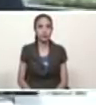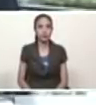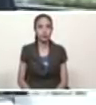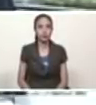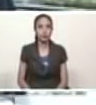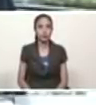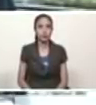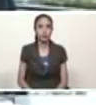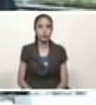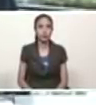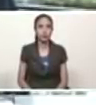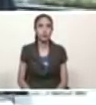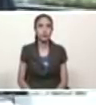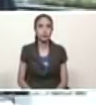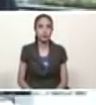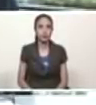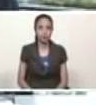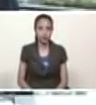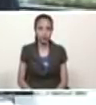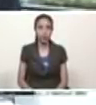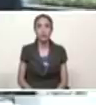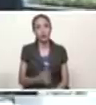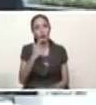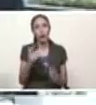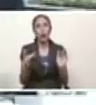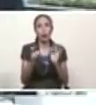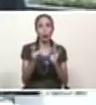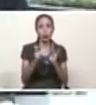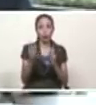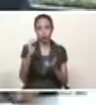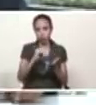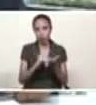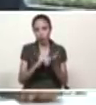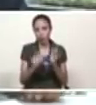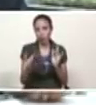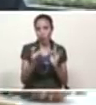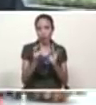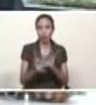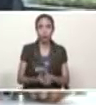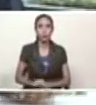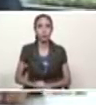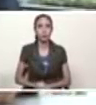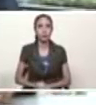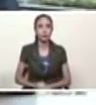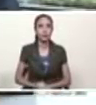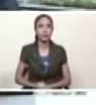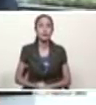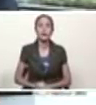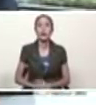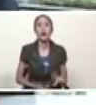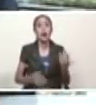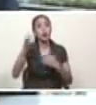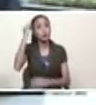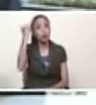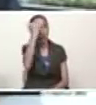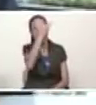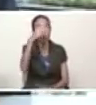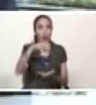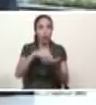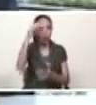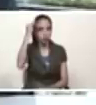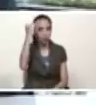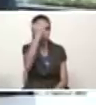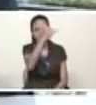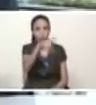vamos entonces a hacer el cuarto y último pase muy importante es al estado Yaracuy allá está nuestro gobernador